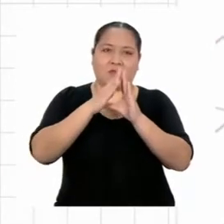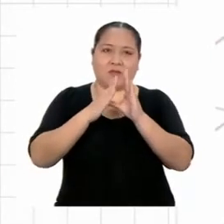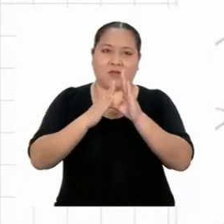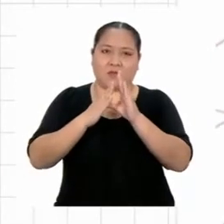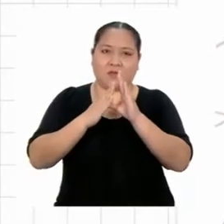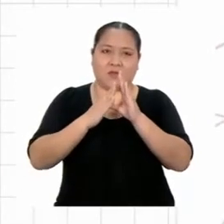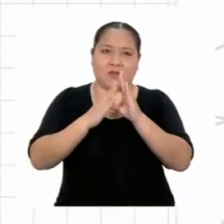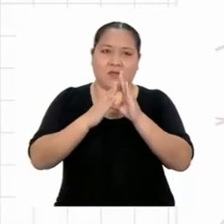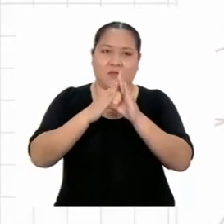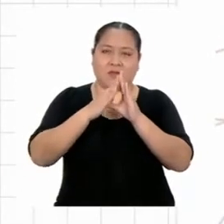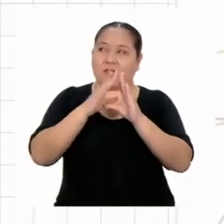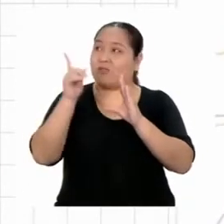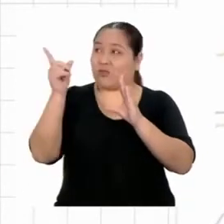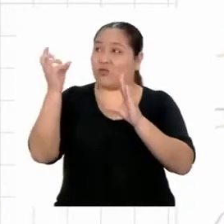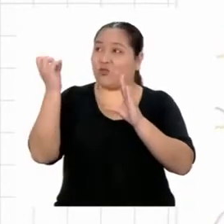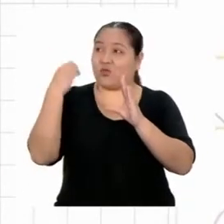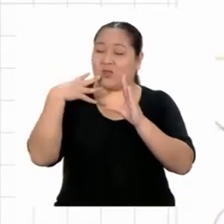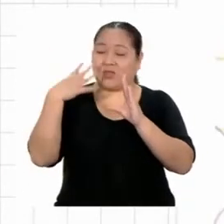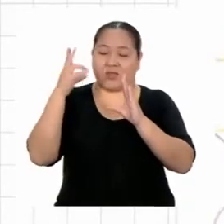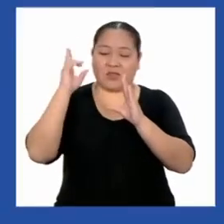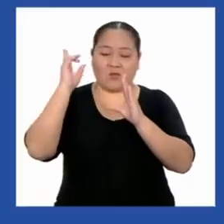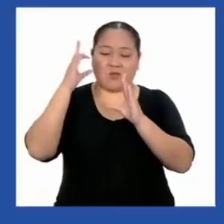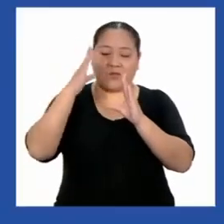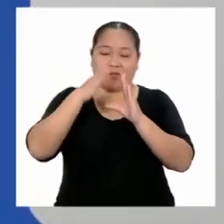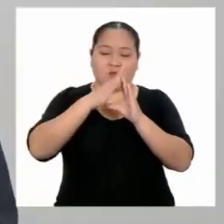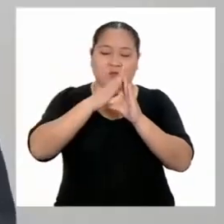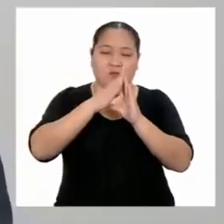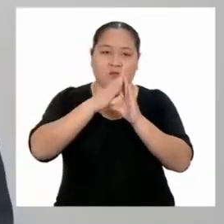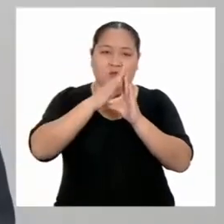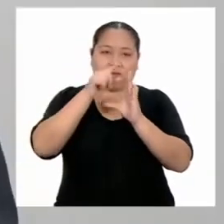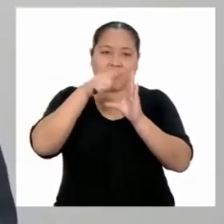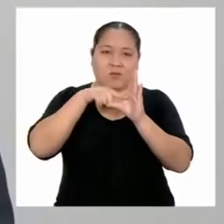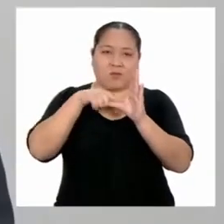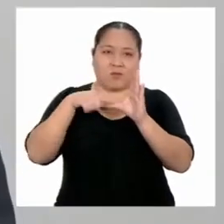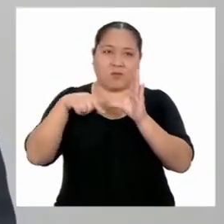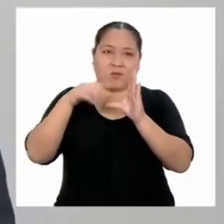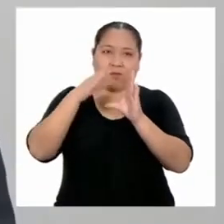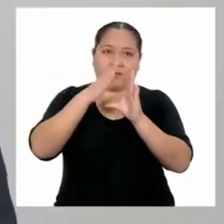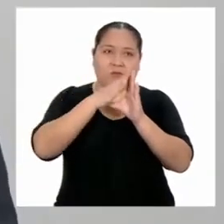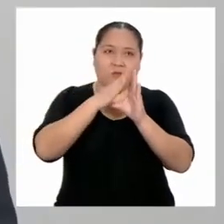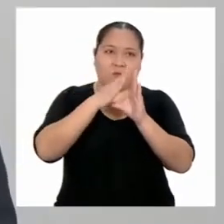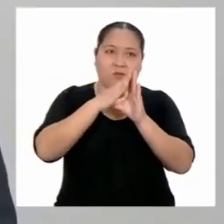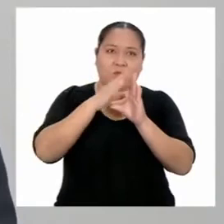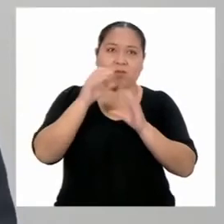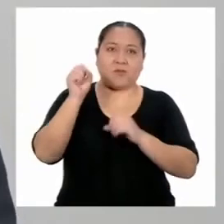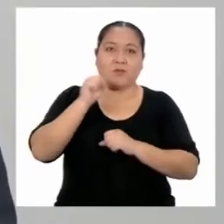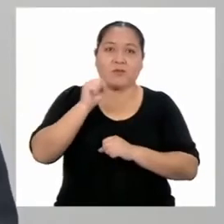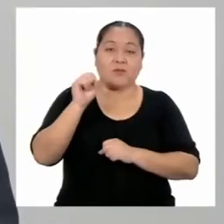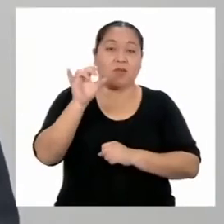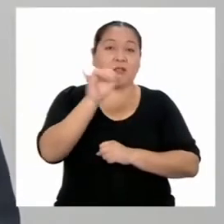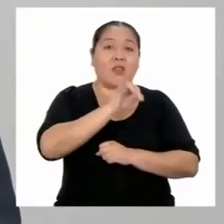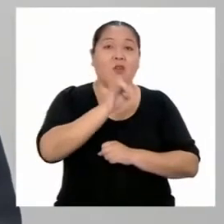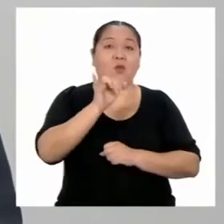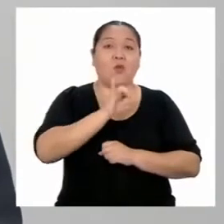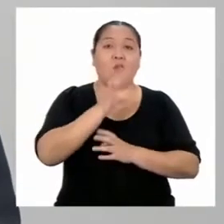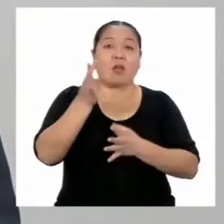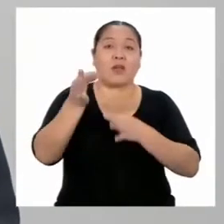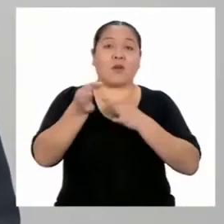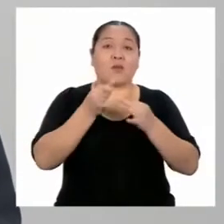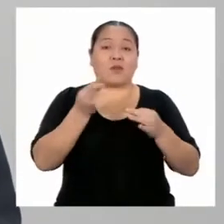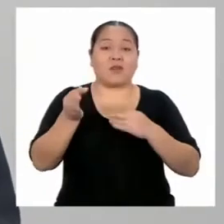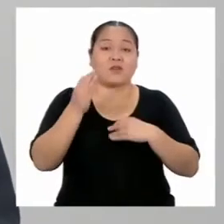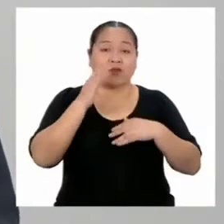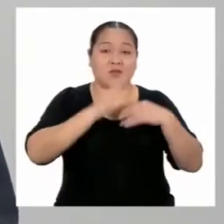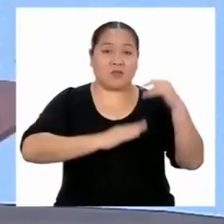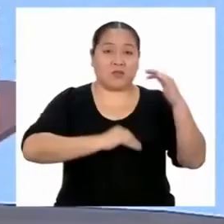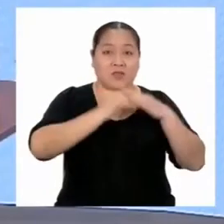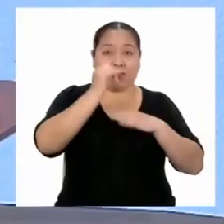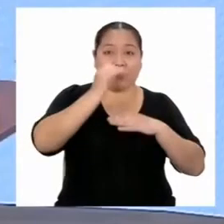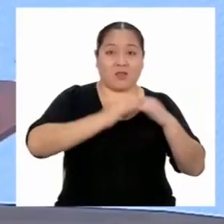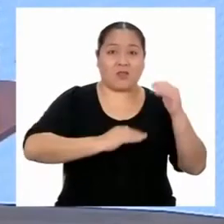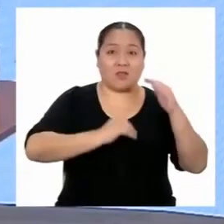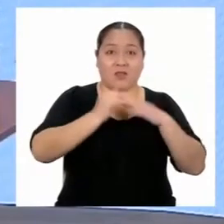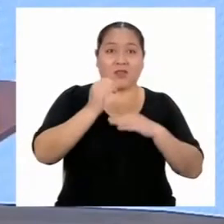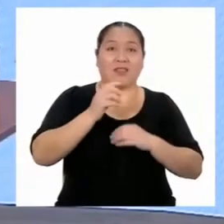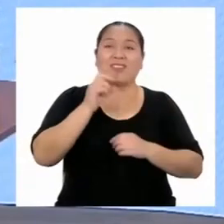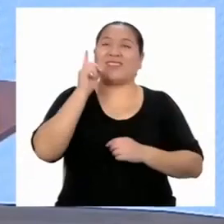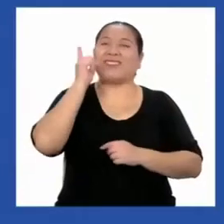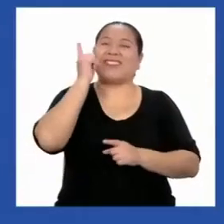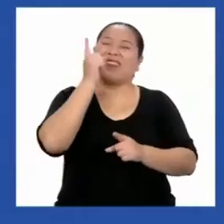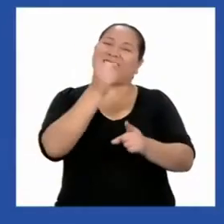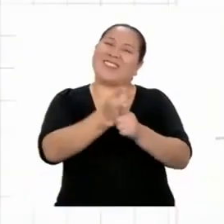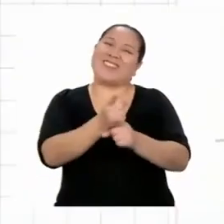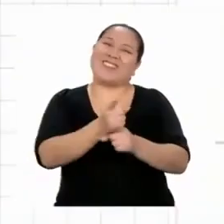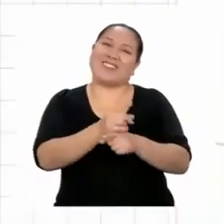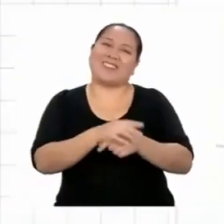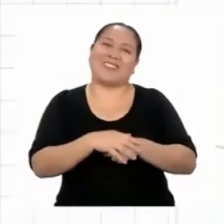tal cual lo mencionaste hace un rato, profesor. Claro, y la misma explicación se puede aplicar al edificio. ¡Ajá!